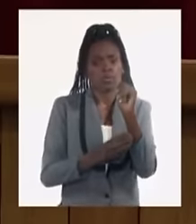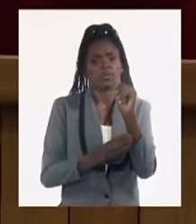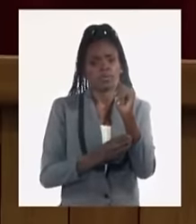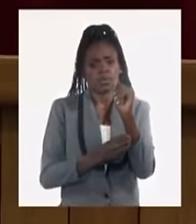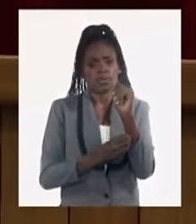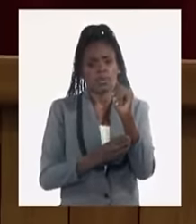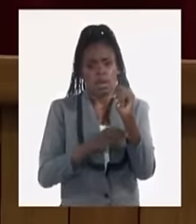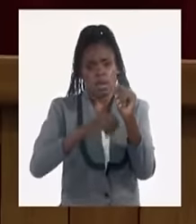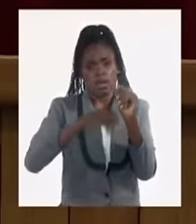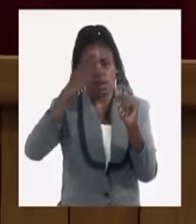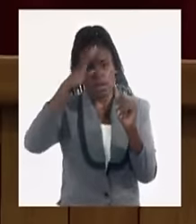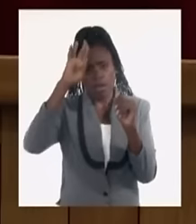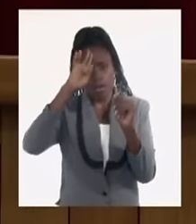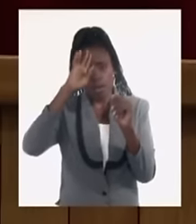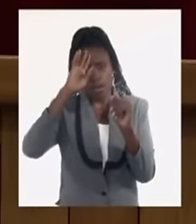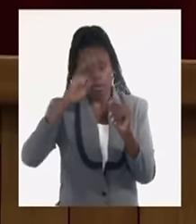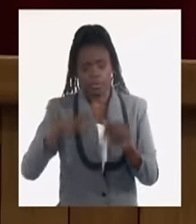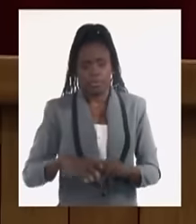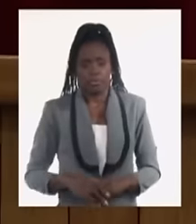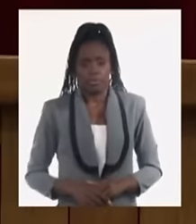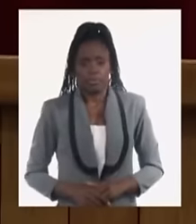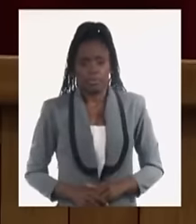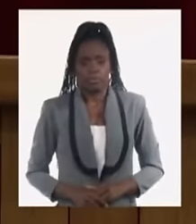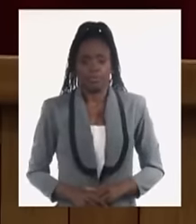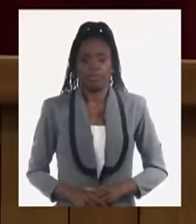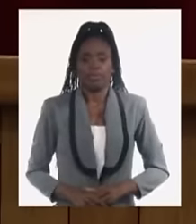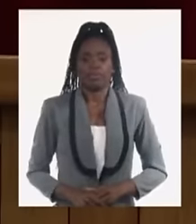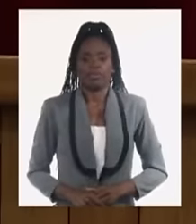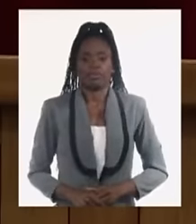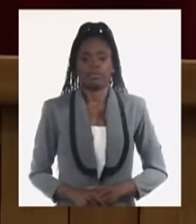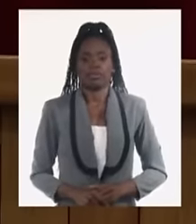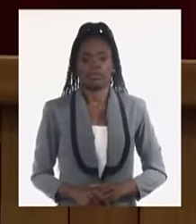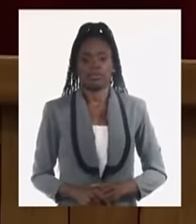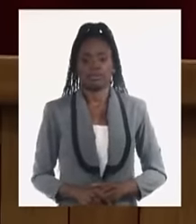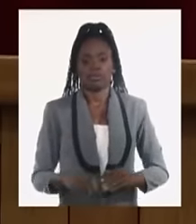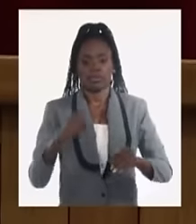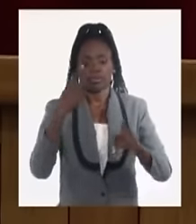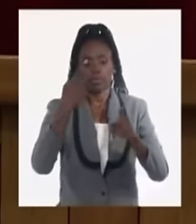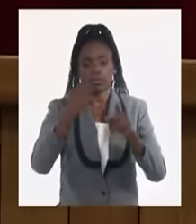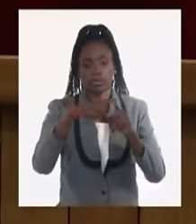el país en su materialización. Por otra parte,